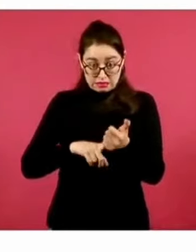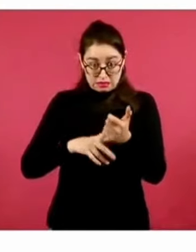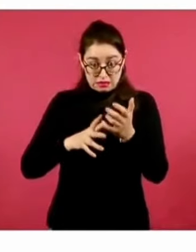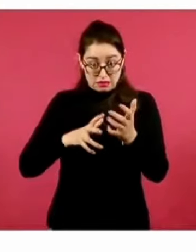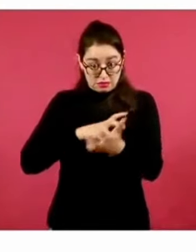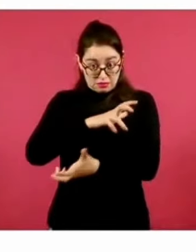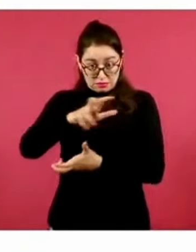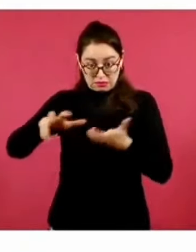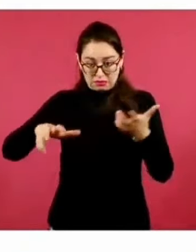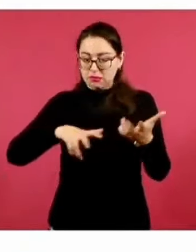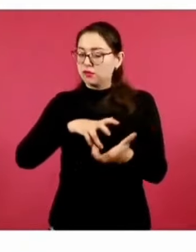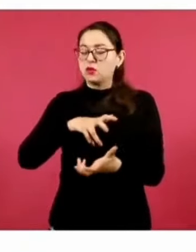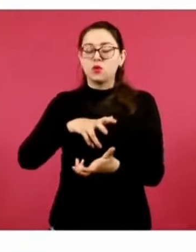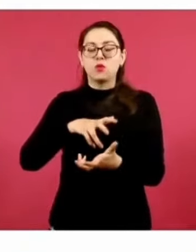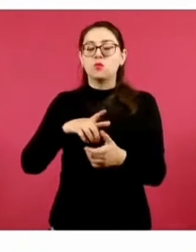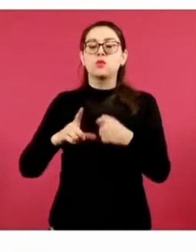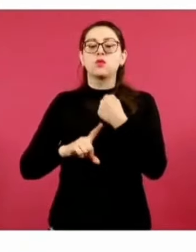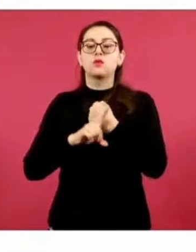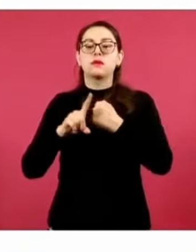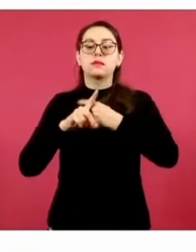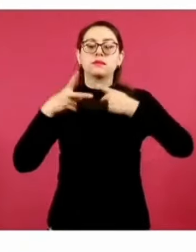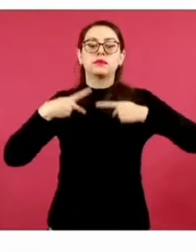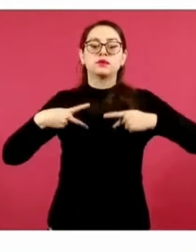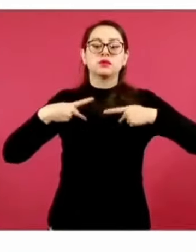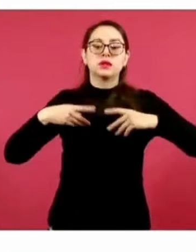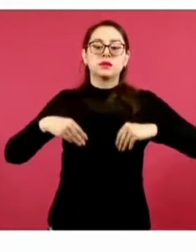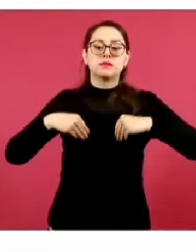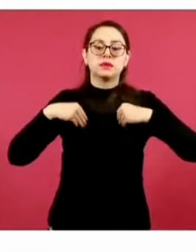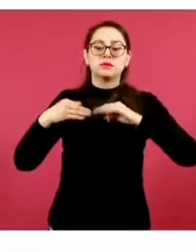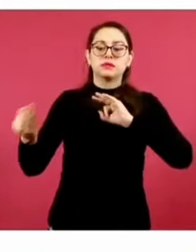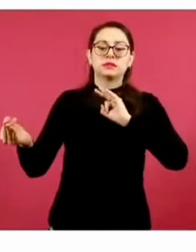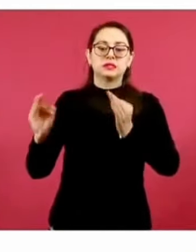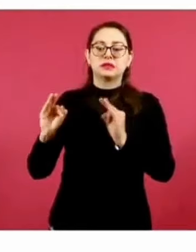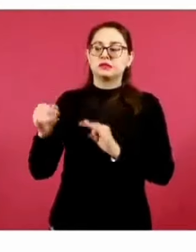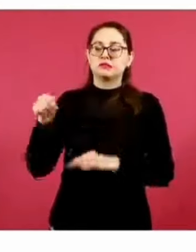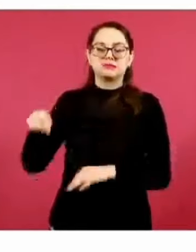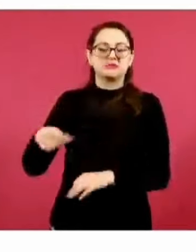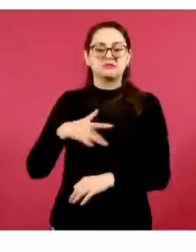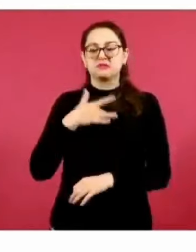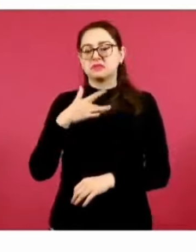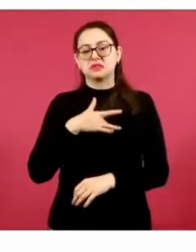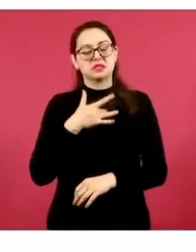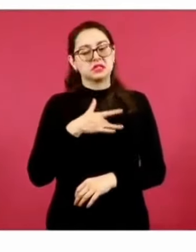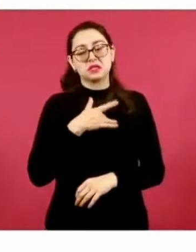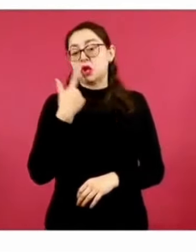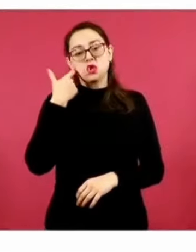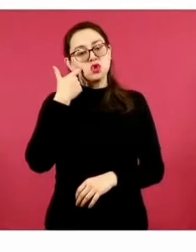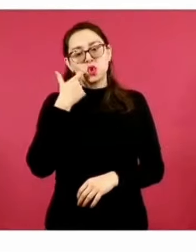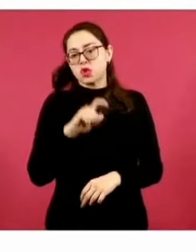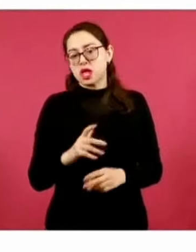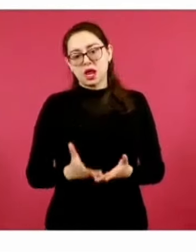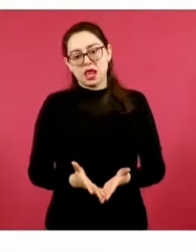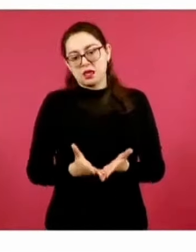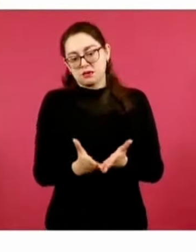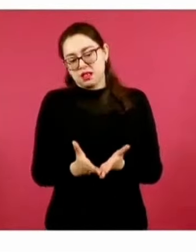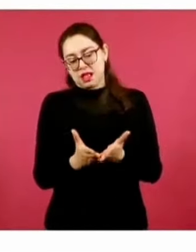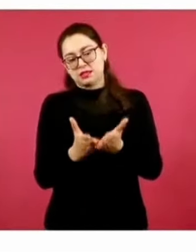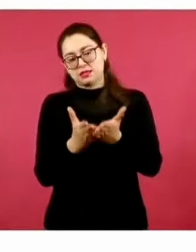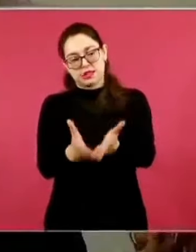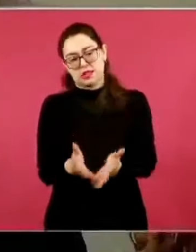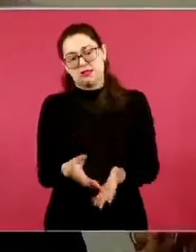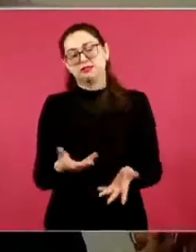Esto en la comunidad de Frontera Corozal, que impide que se ofrezca el servicio de traslado en lancha hacia el sitio arqueológico.